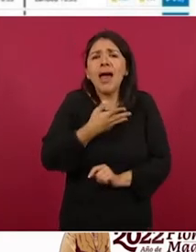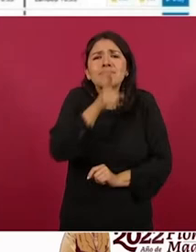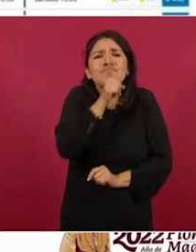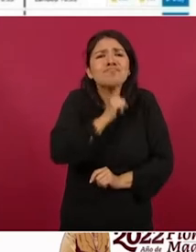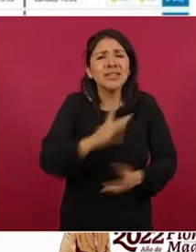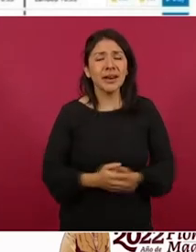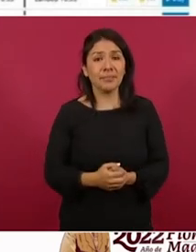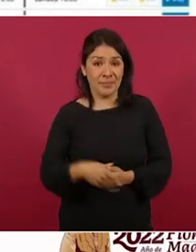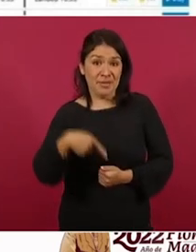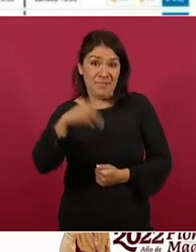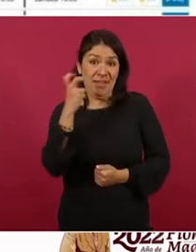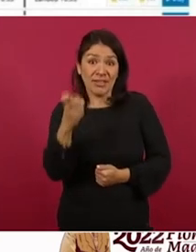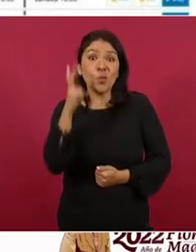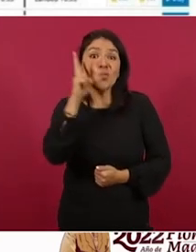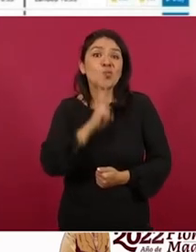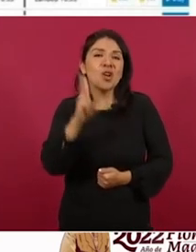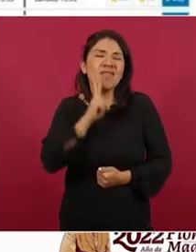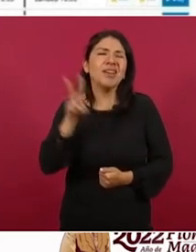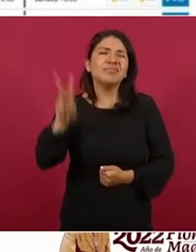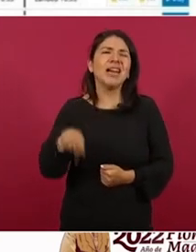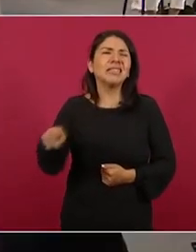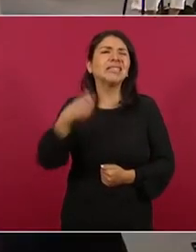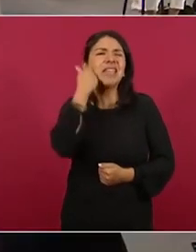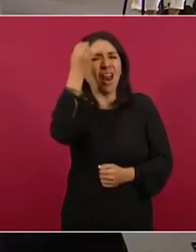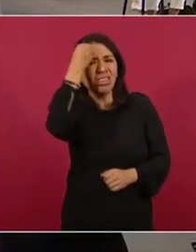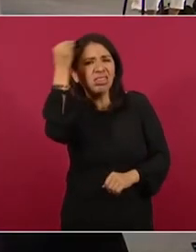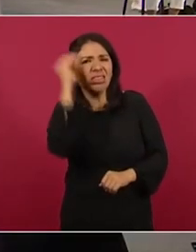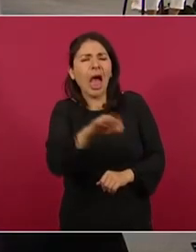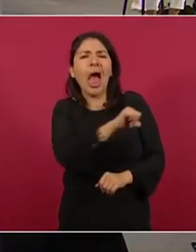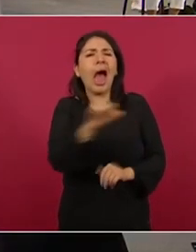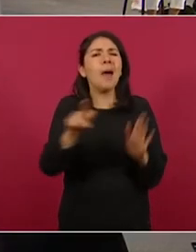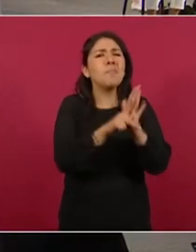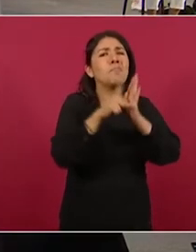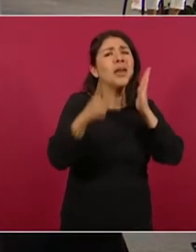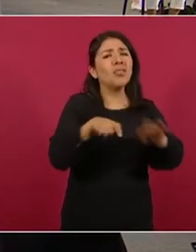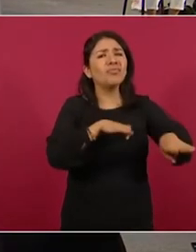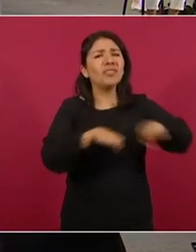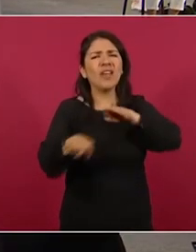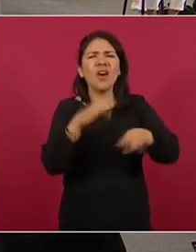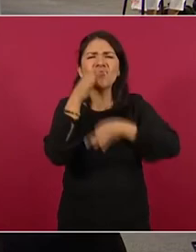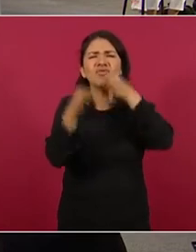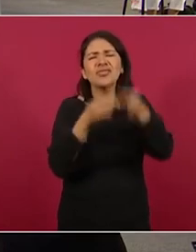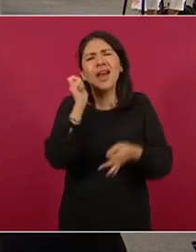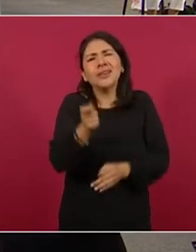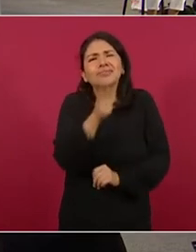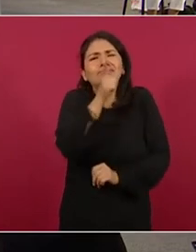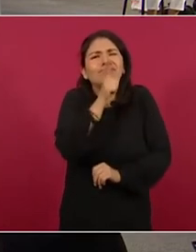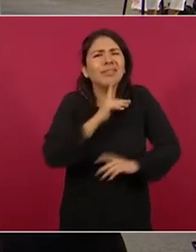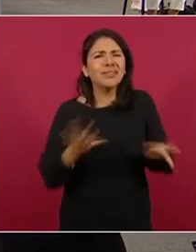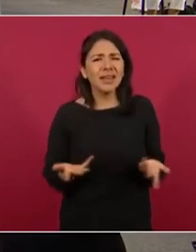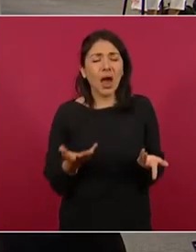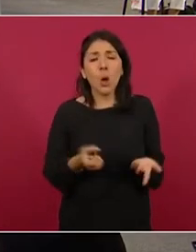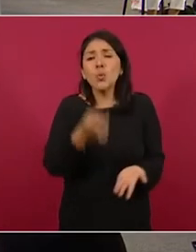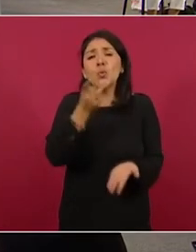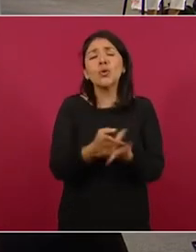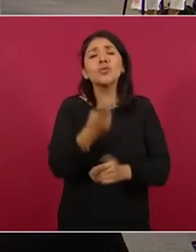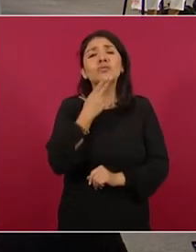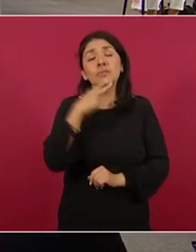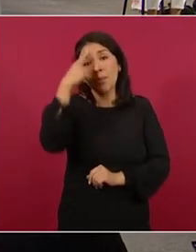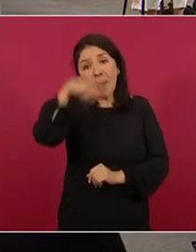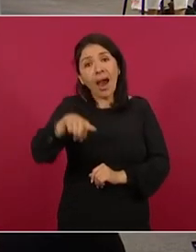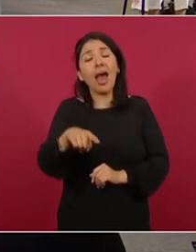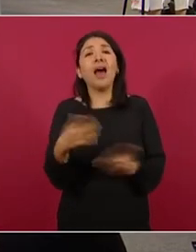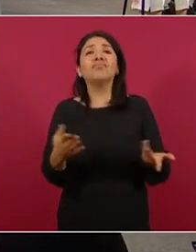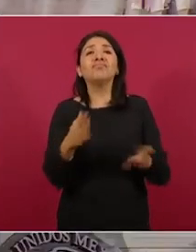embargo, sirve de prueba de la mala fe de algunos comunicadores que publican noticias falsas y que sirven para